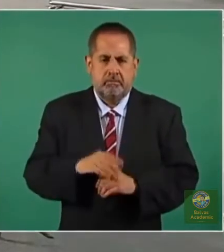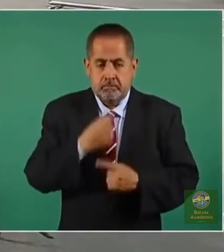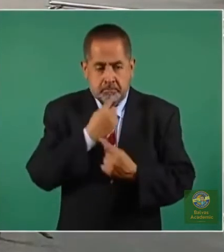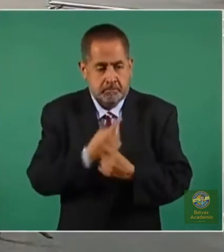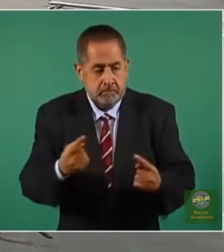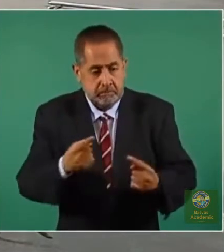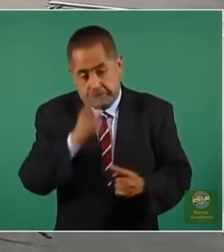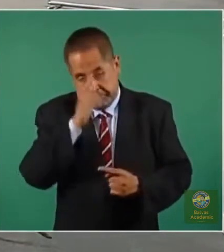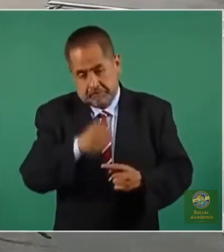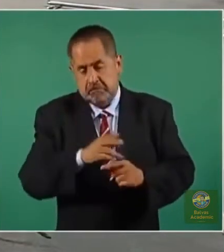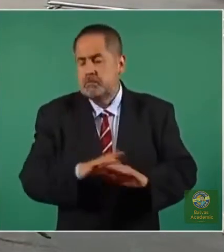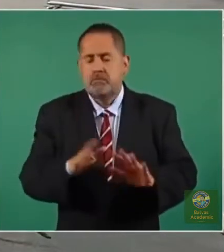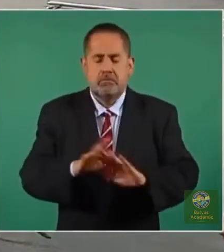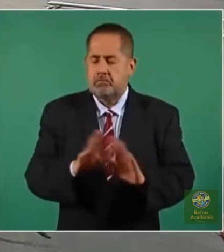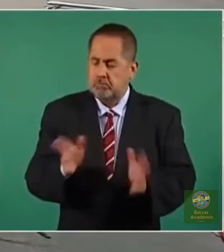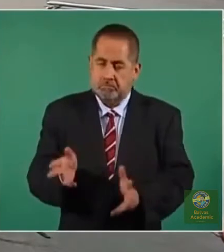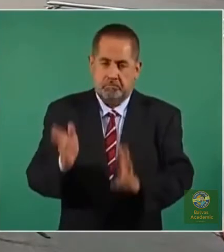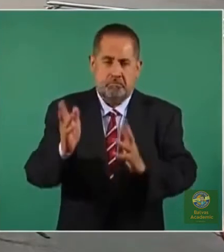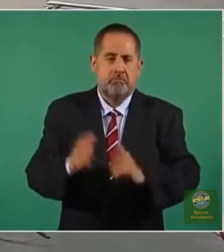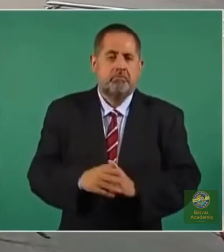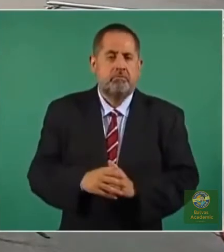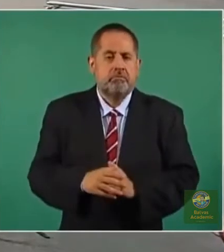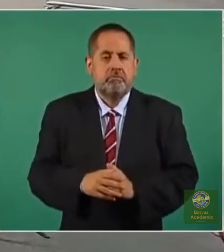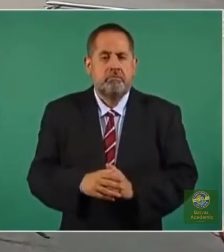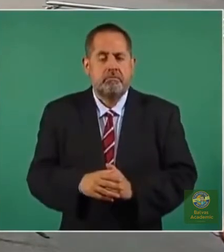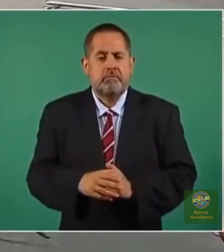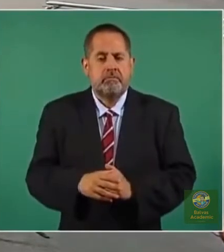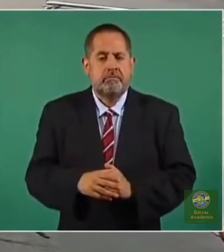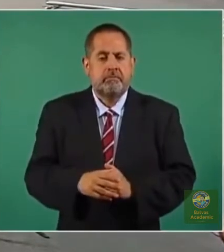los niños, que por